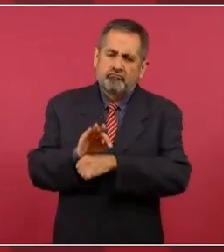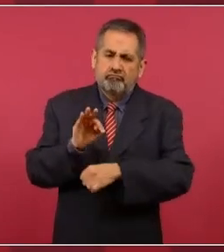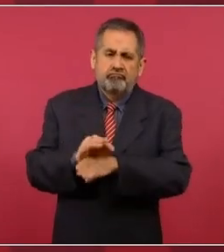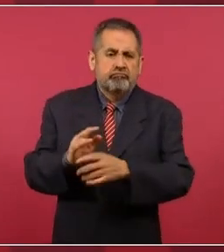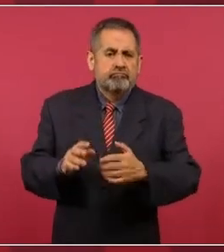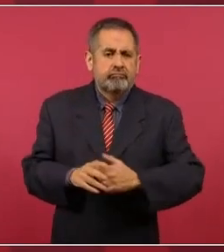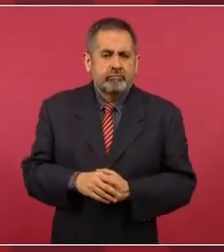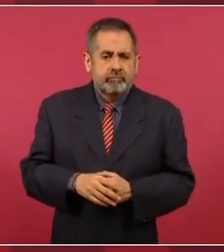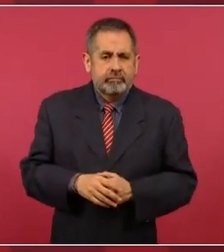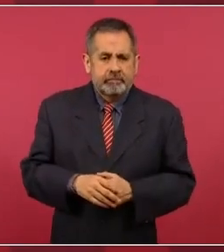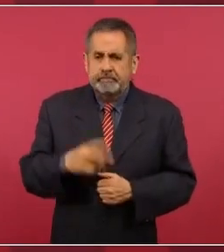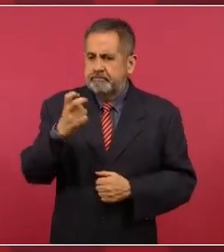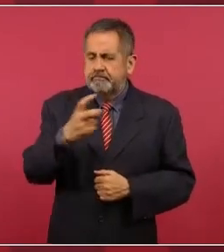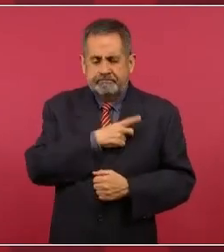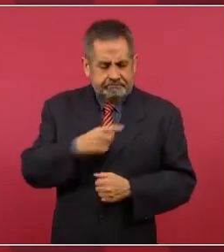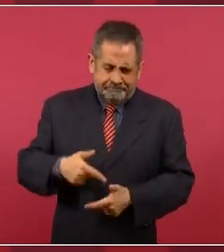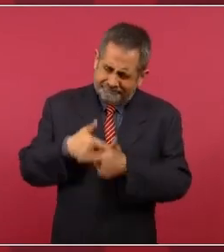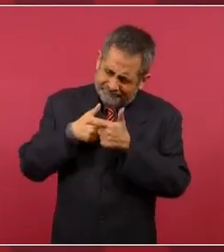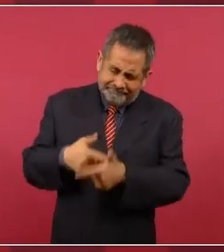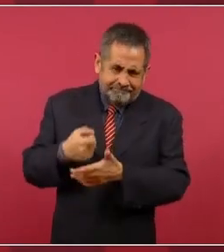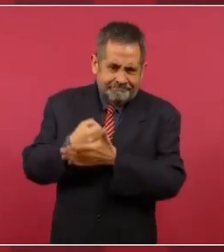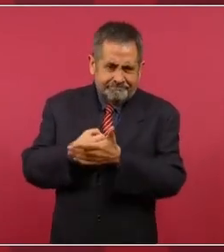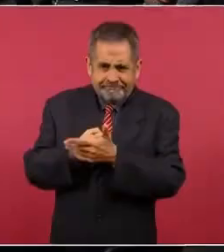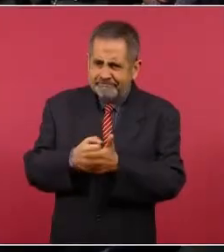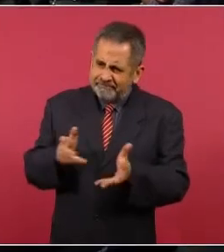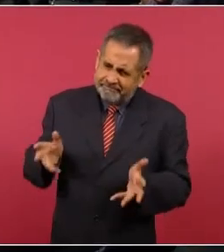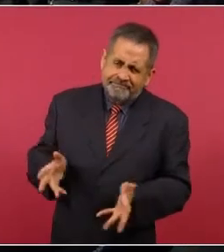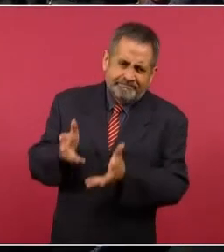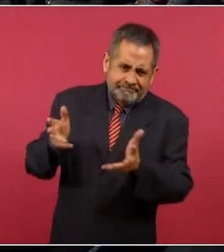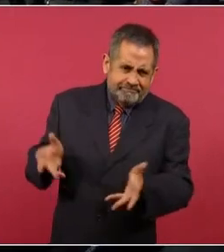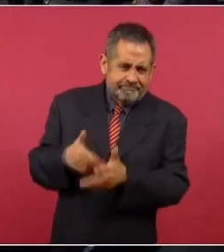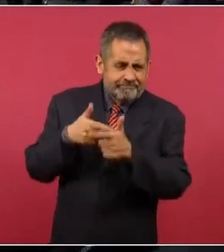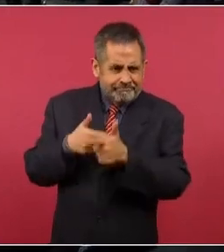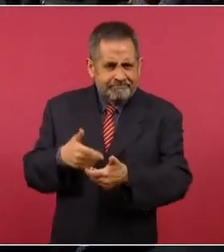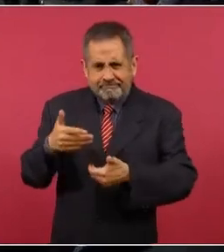Por eso hay que seguir impulsando